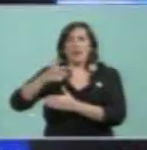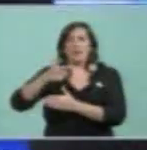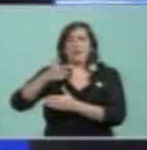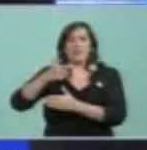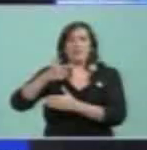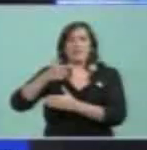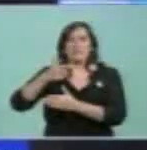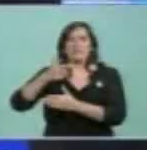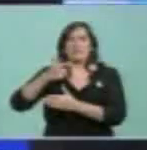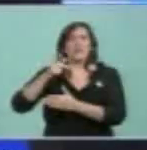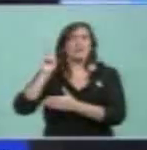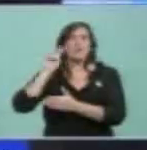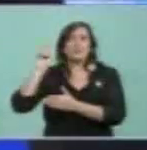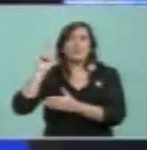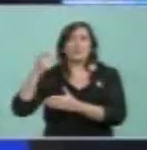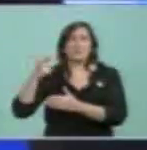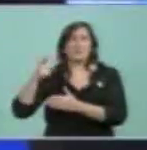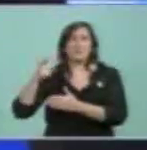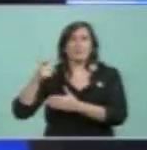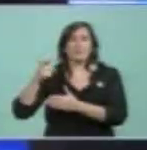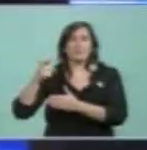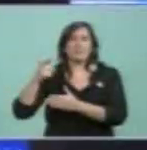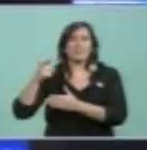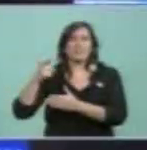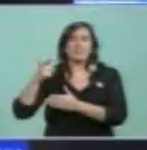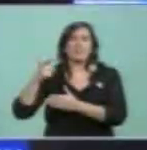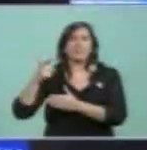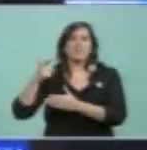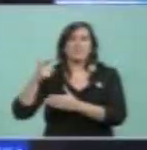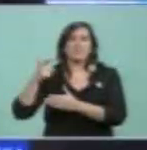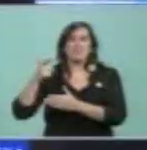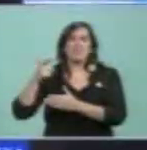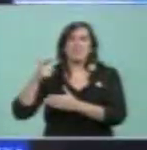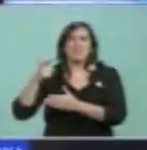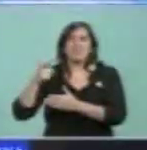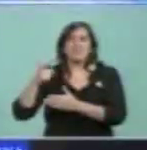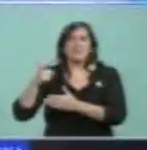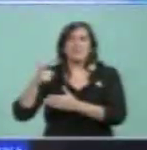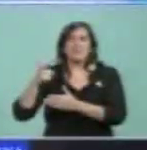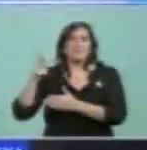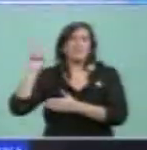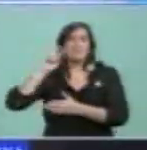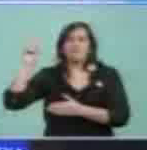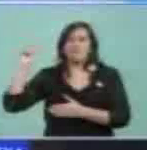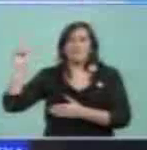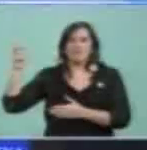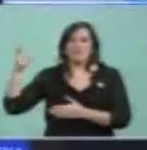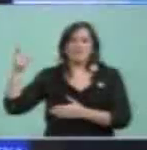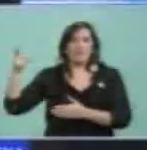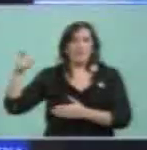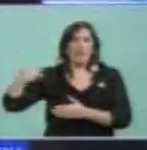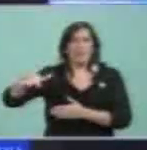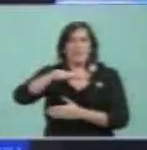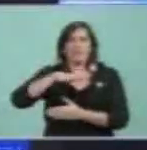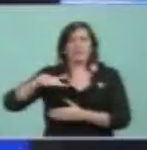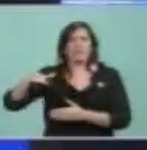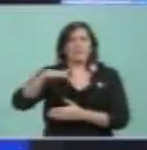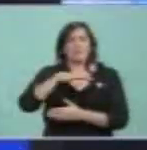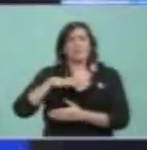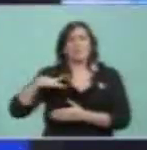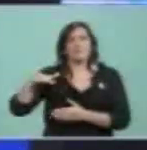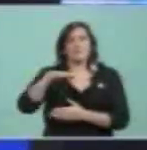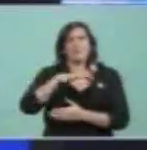directo. Por eso la vertiginosidad de los cambios, saber interpretar estas etapas históricas,